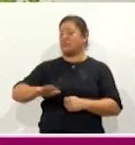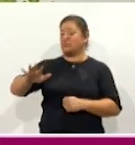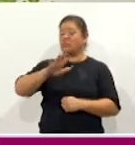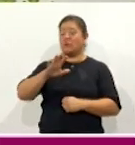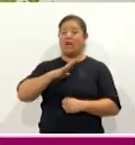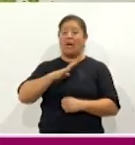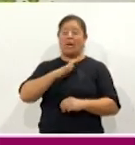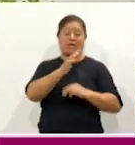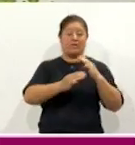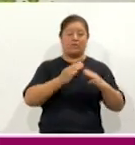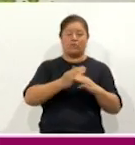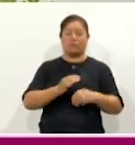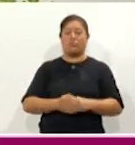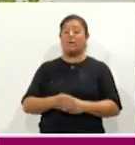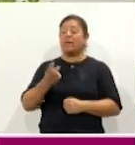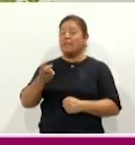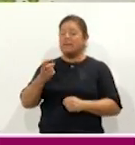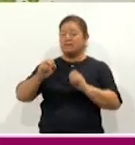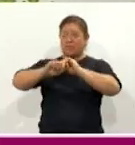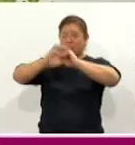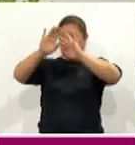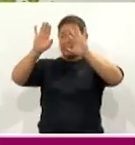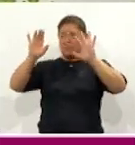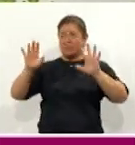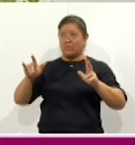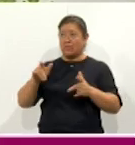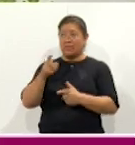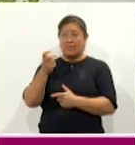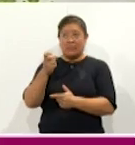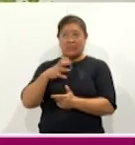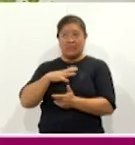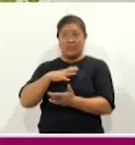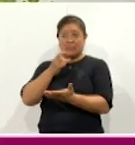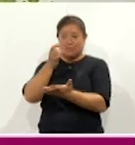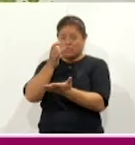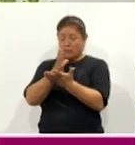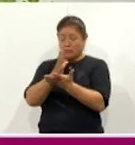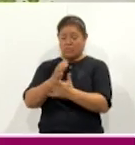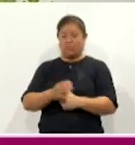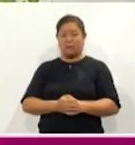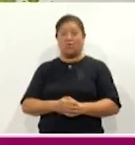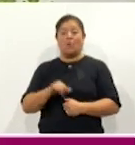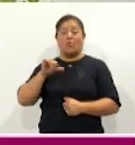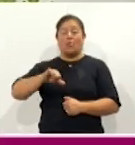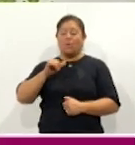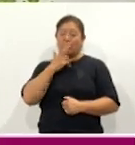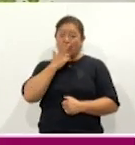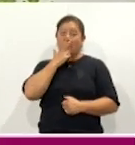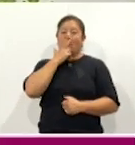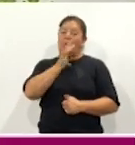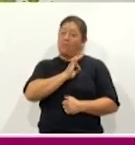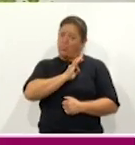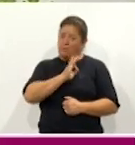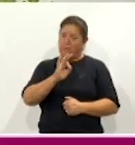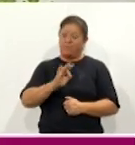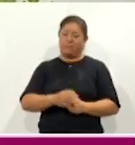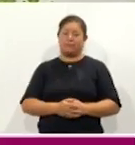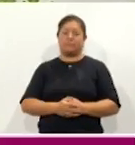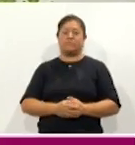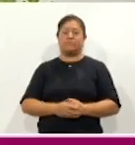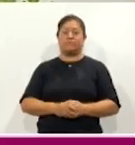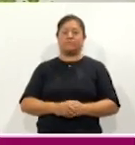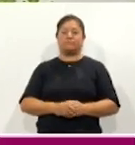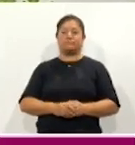espectáculo es único en el mundo y hoy podremos gozarlo a muy pocas